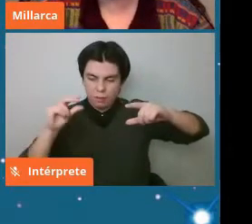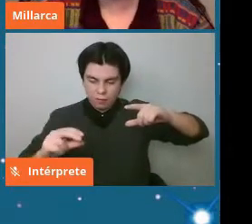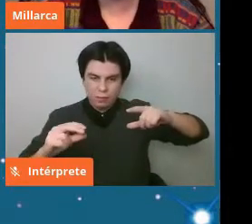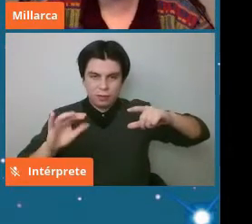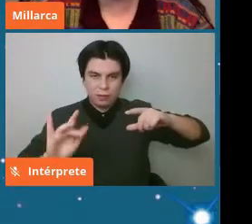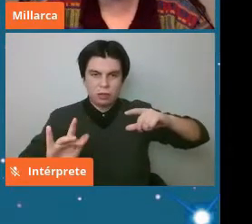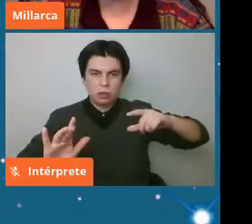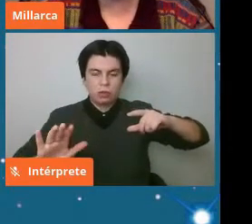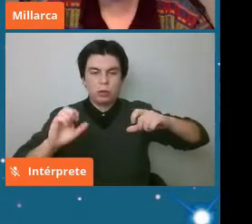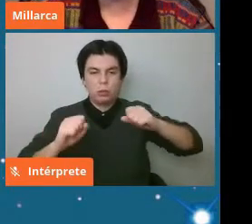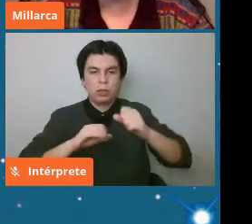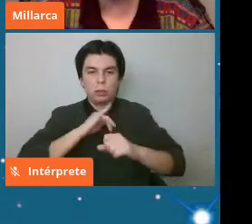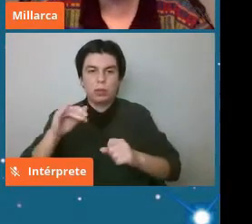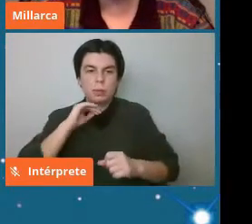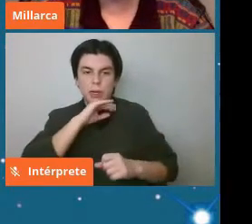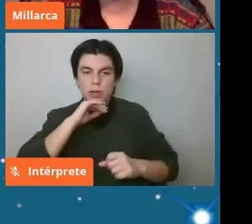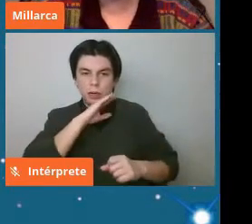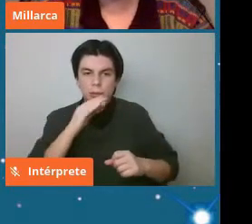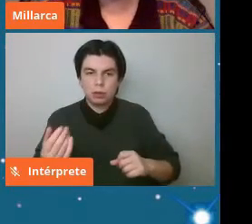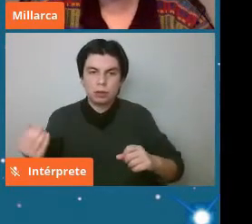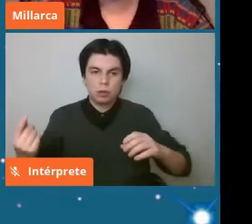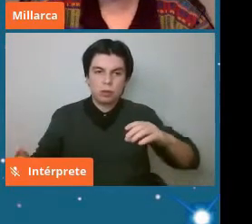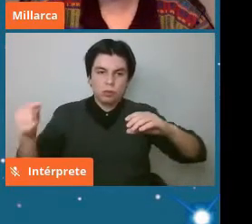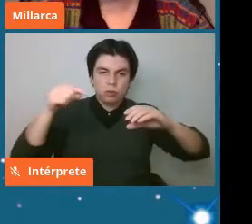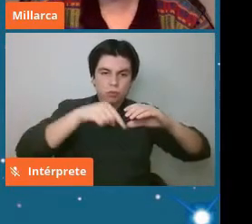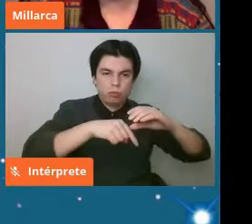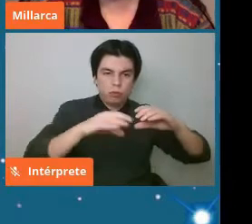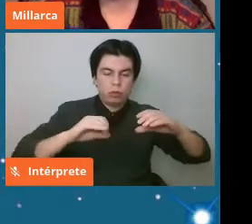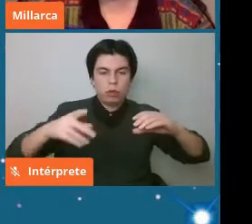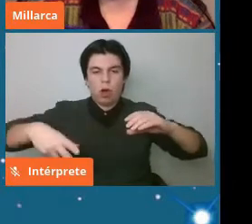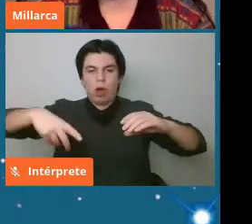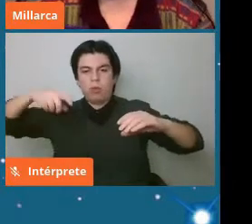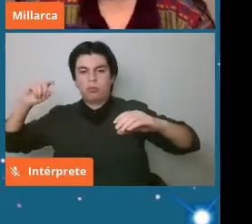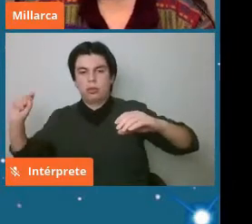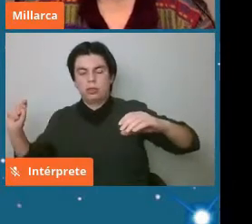enviados al sistema solar interno o al sistema solar externo